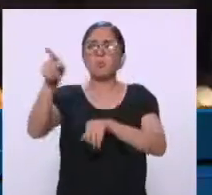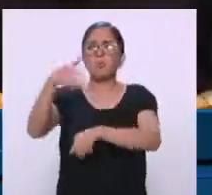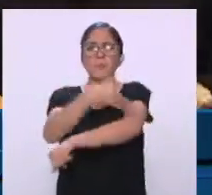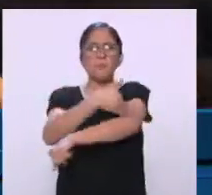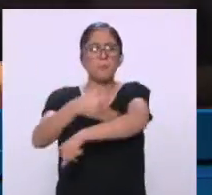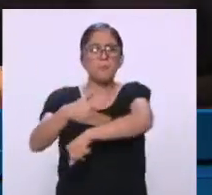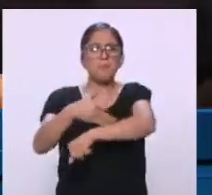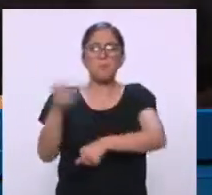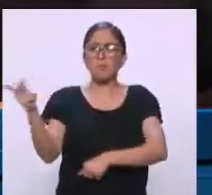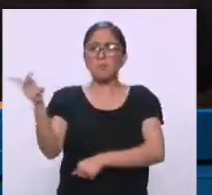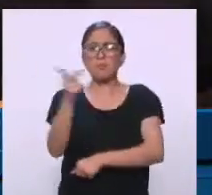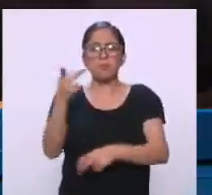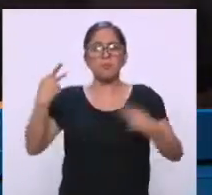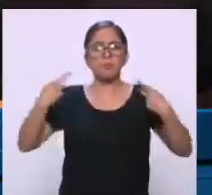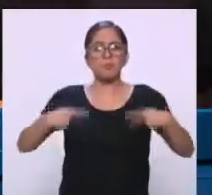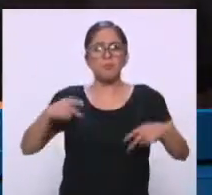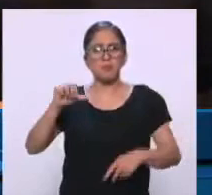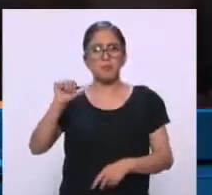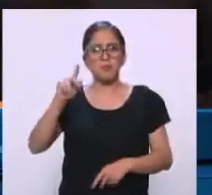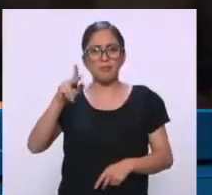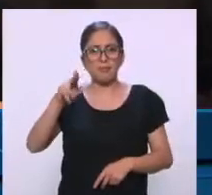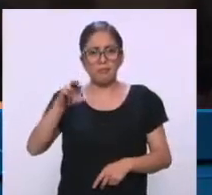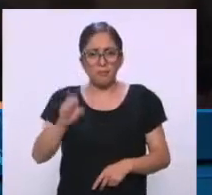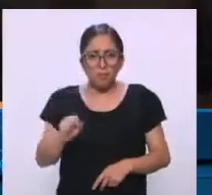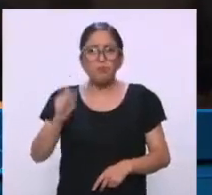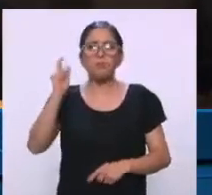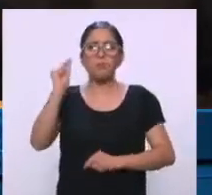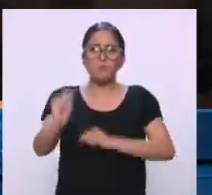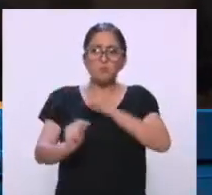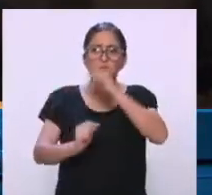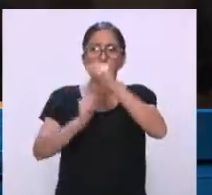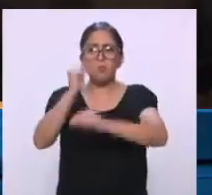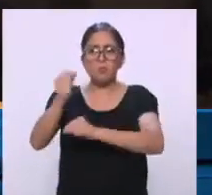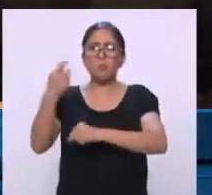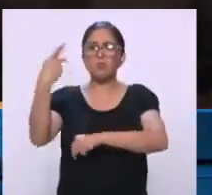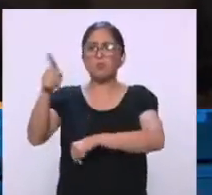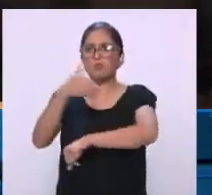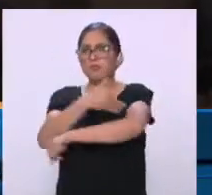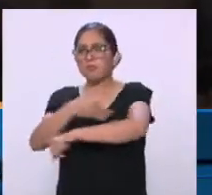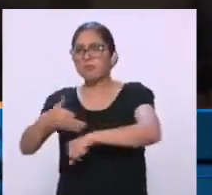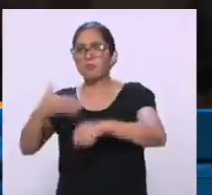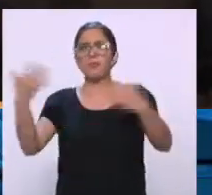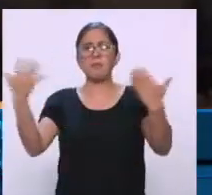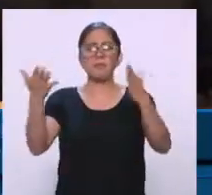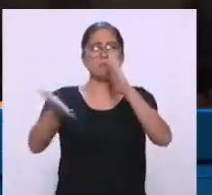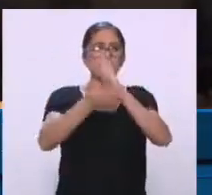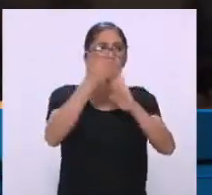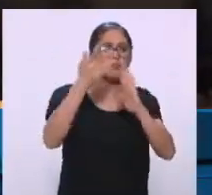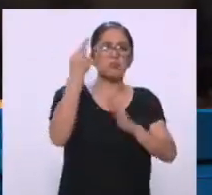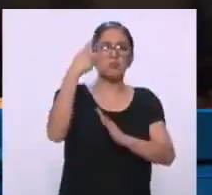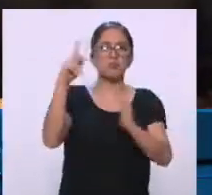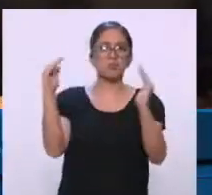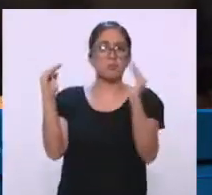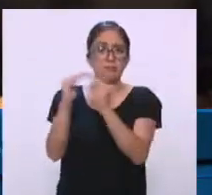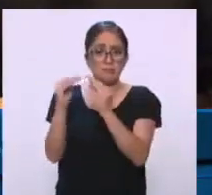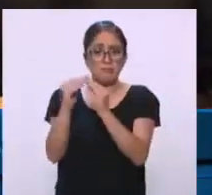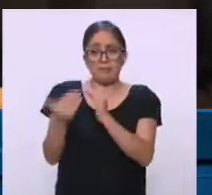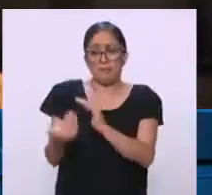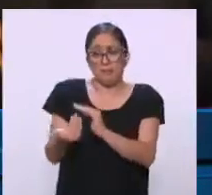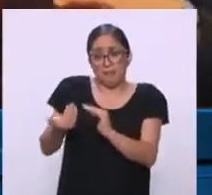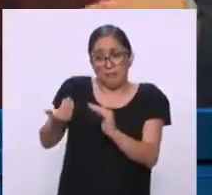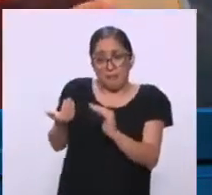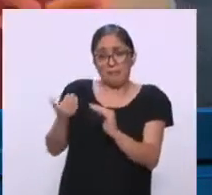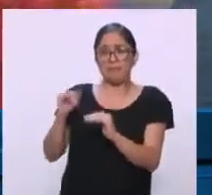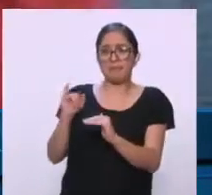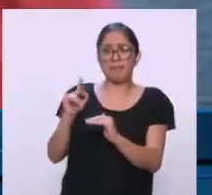dos, construyó un patrimonio familiar, sus casas, antes de que Irma Sandoval